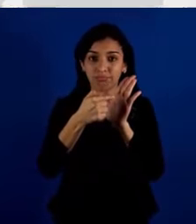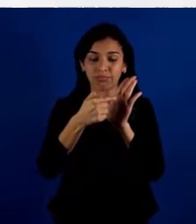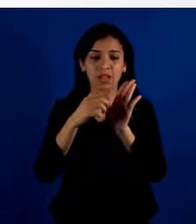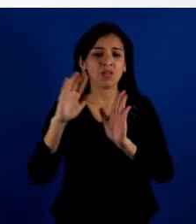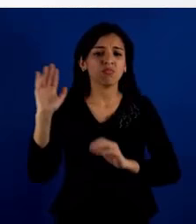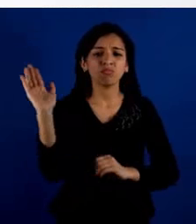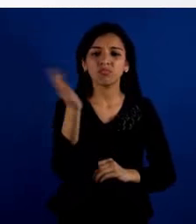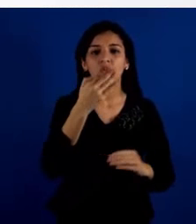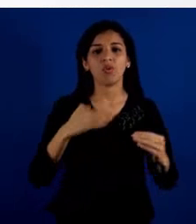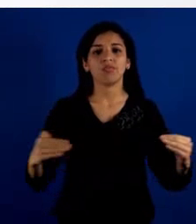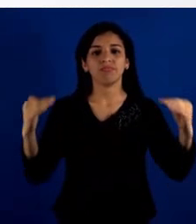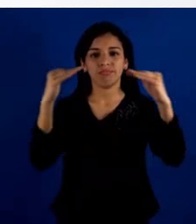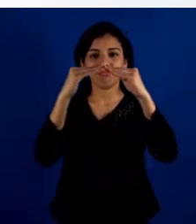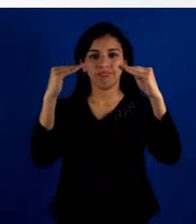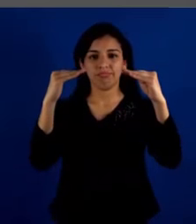iguales.